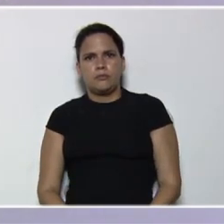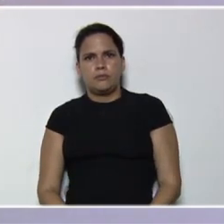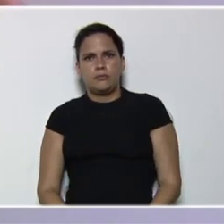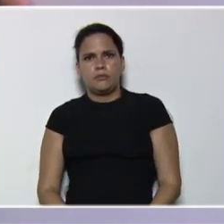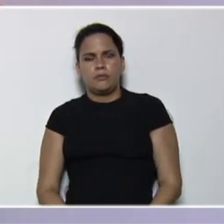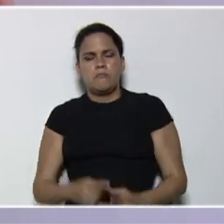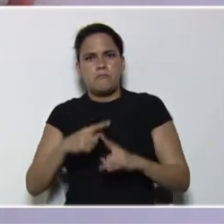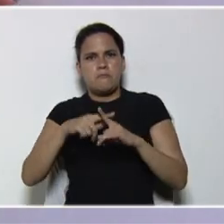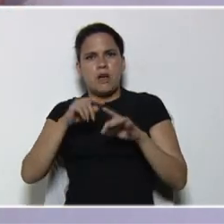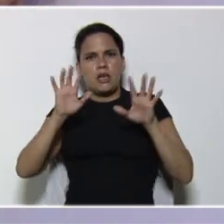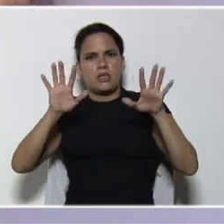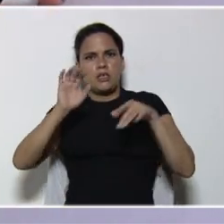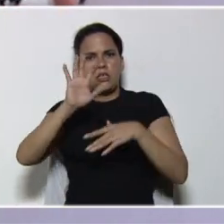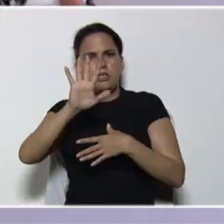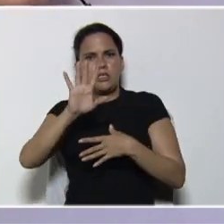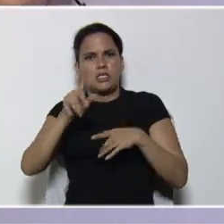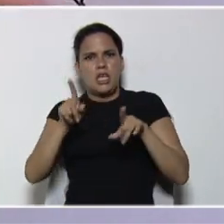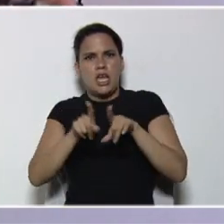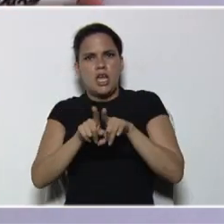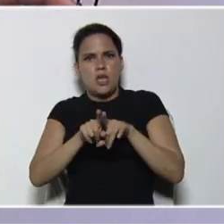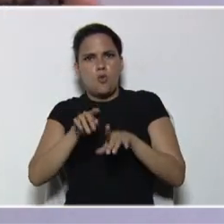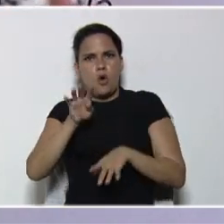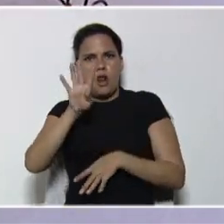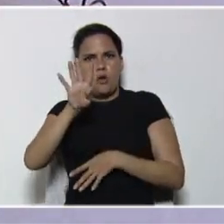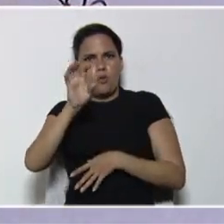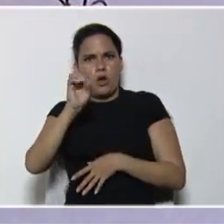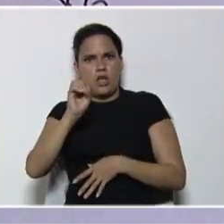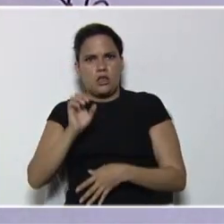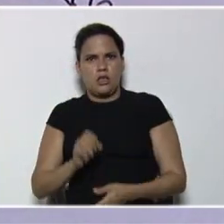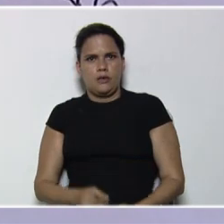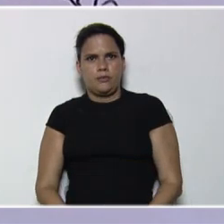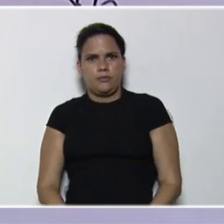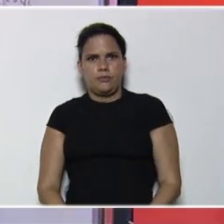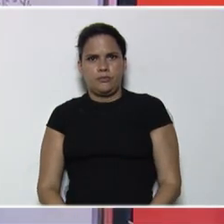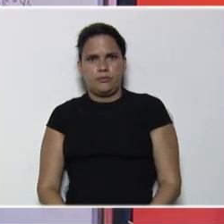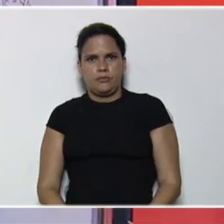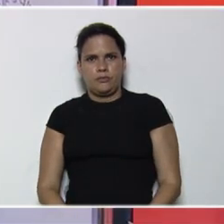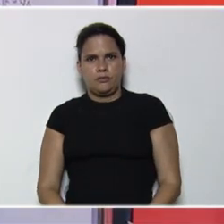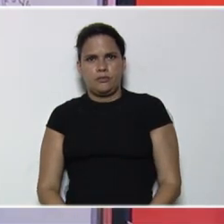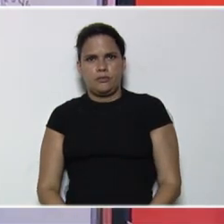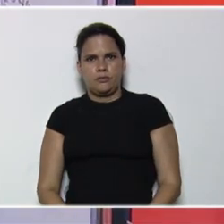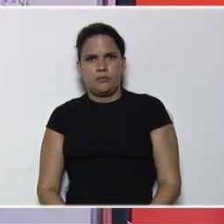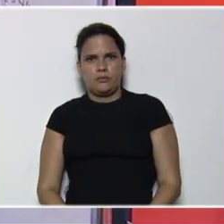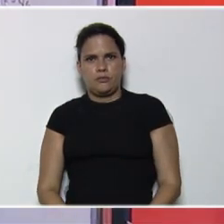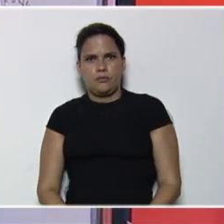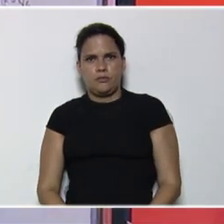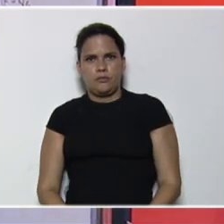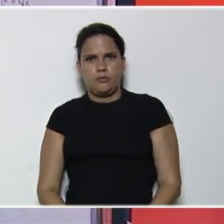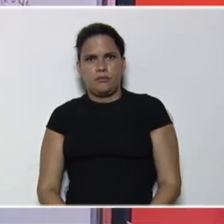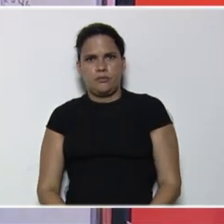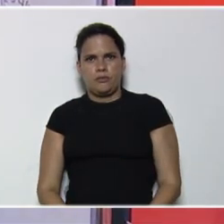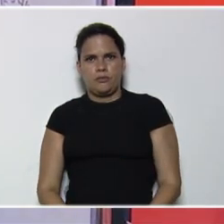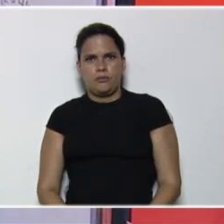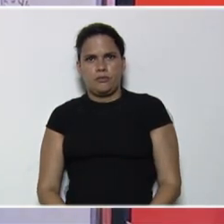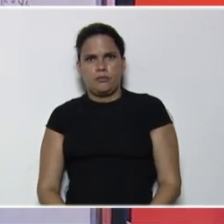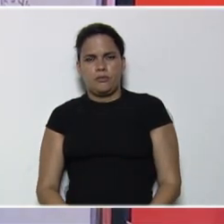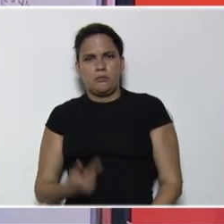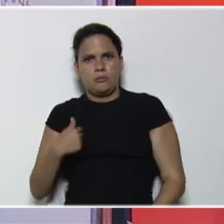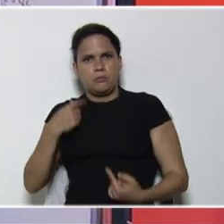más 15, es igual a 40, cumpliéndose entonces, una igualdad, donde tenemos, que aquí,